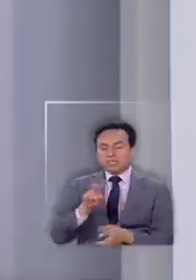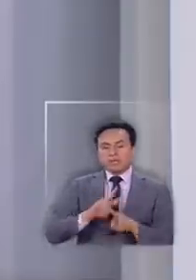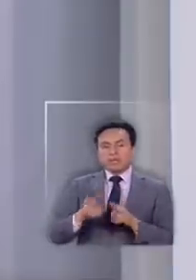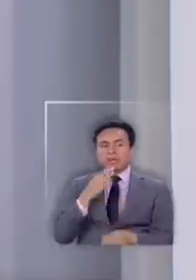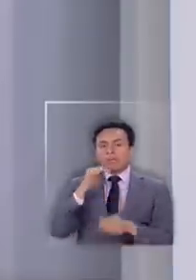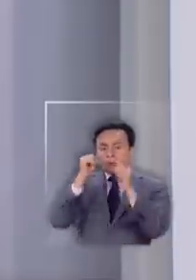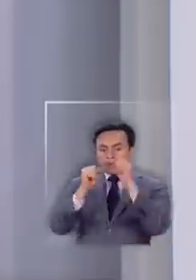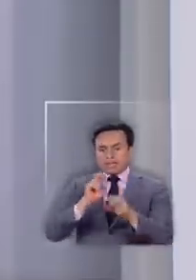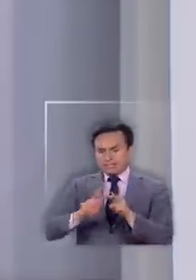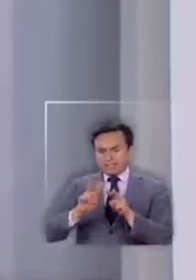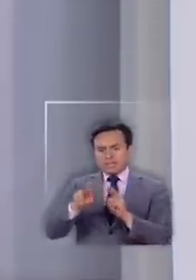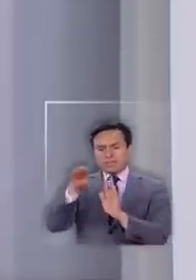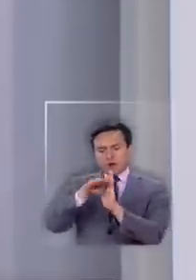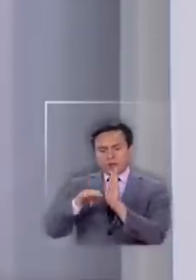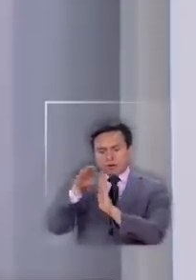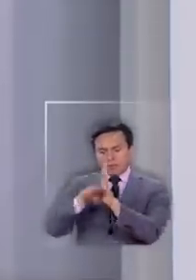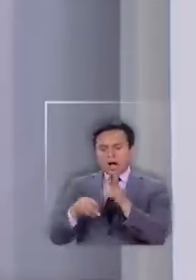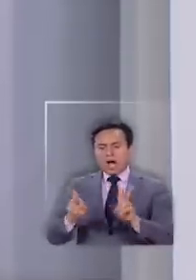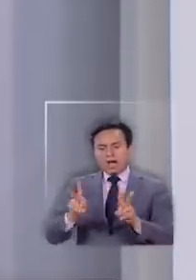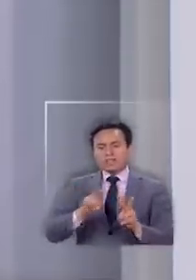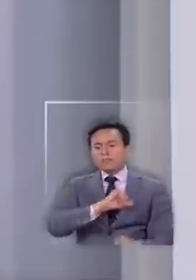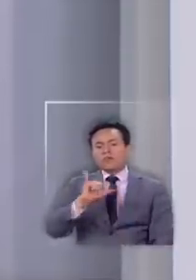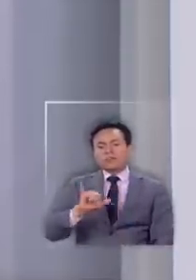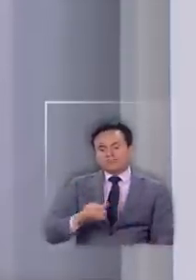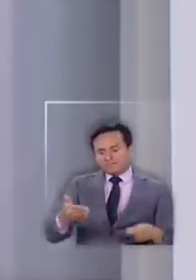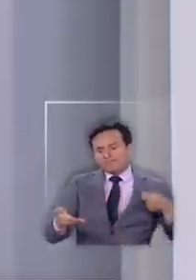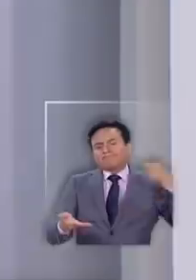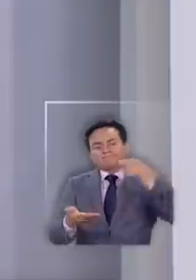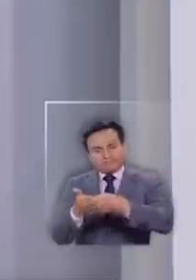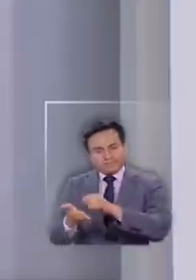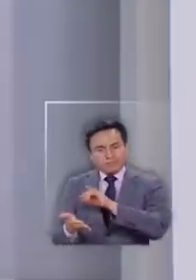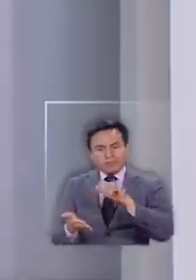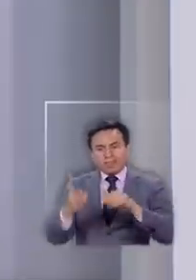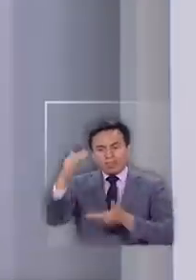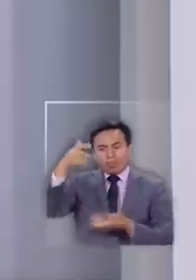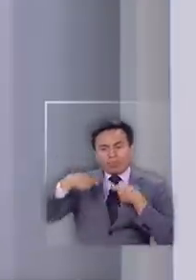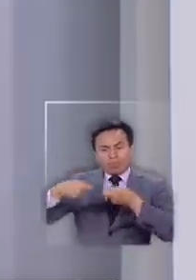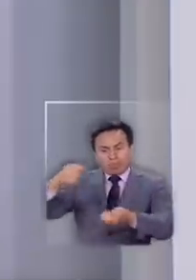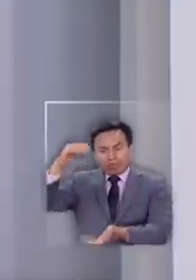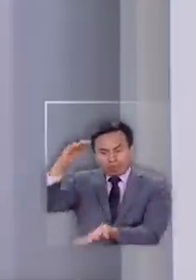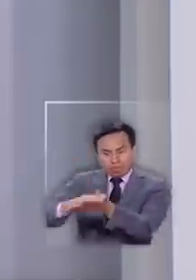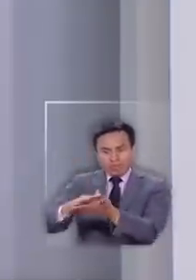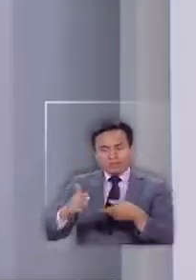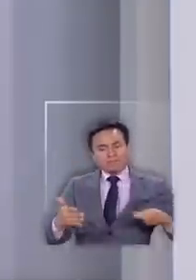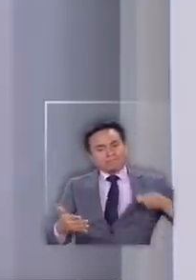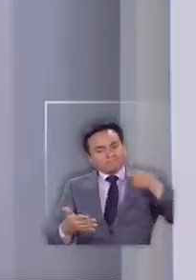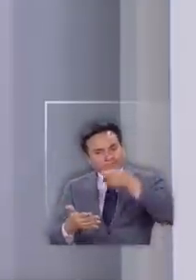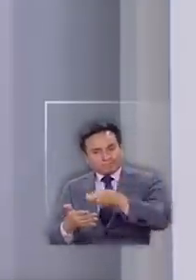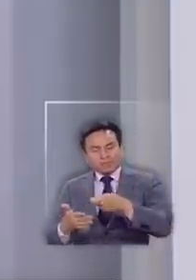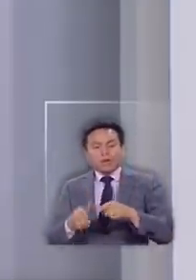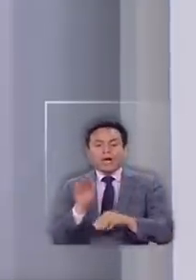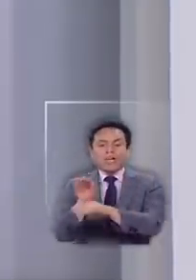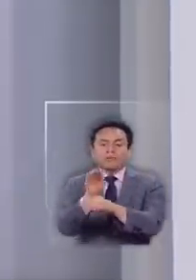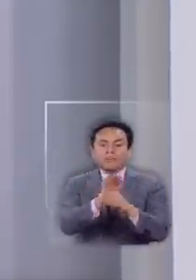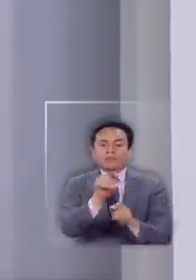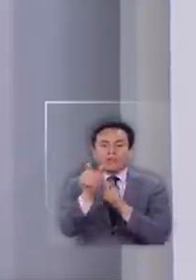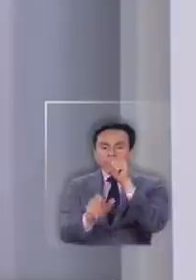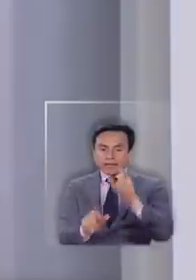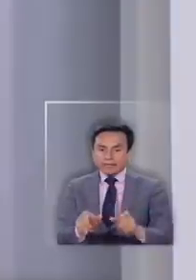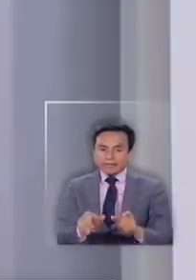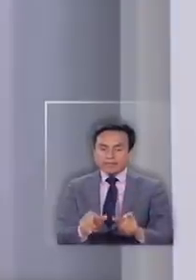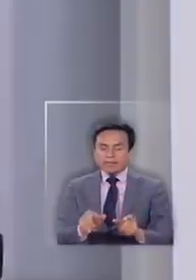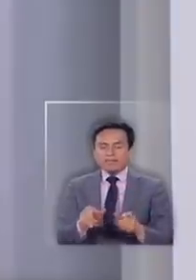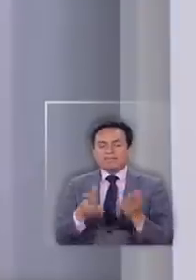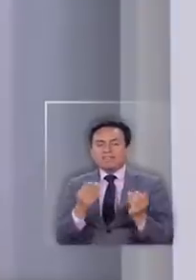Usted puede desarrollar estos programas y después le vamos a cubrir el déficit que usted se genere. Porque hay que darle alimento a la gente, hay que